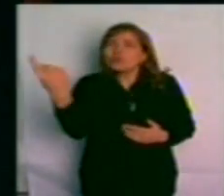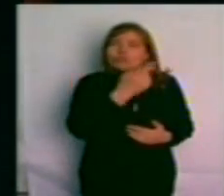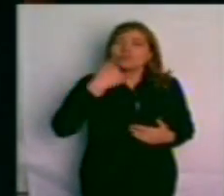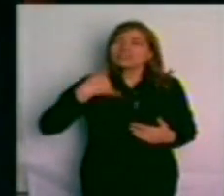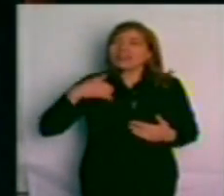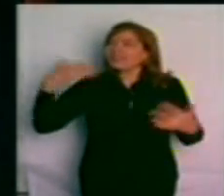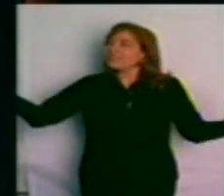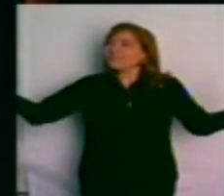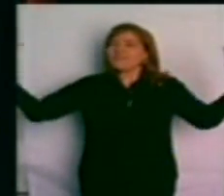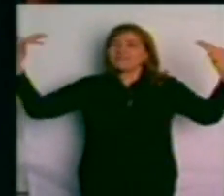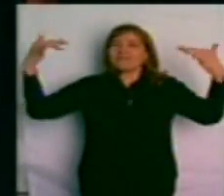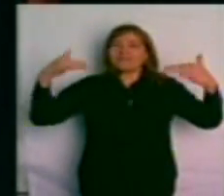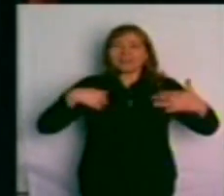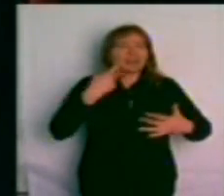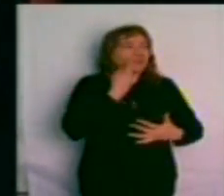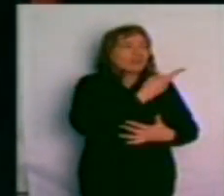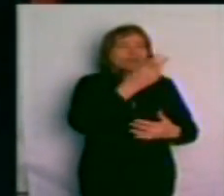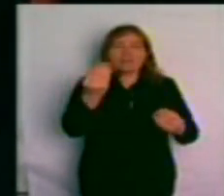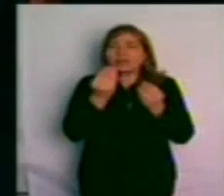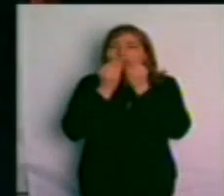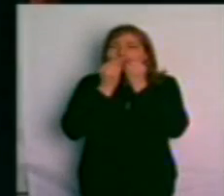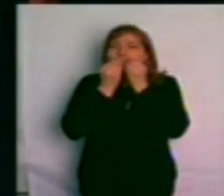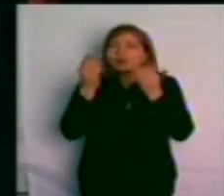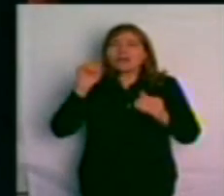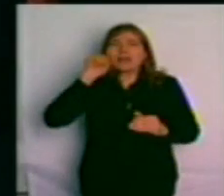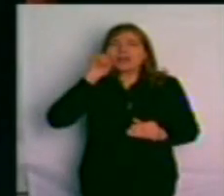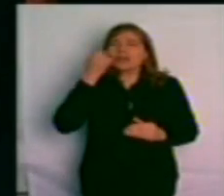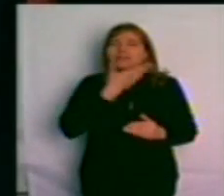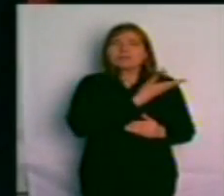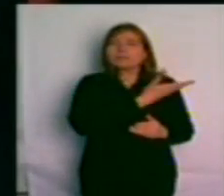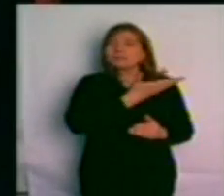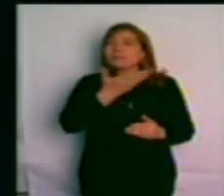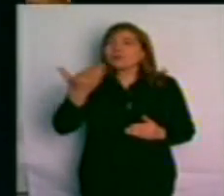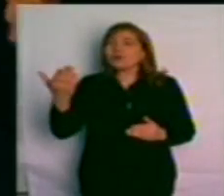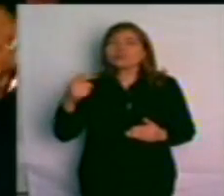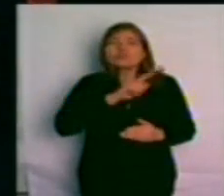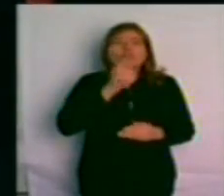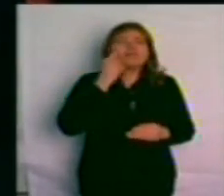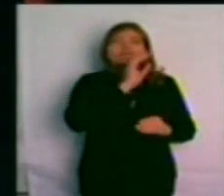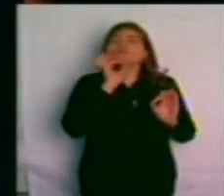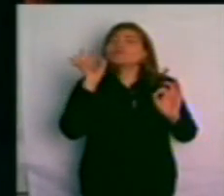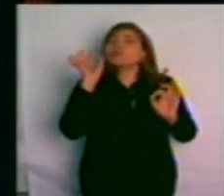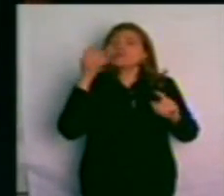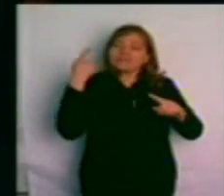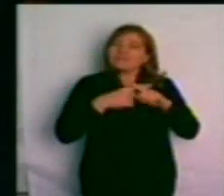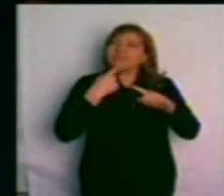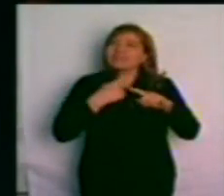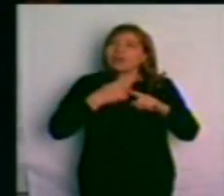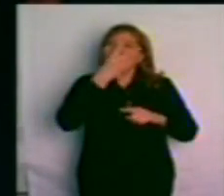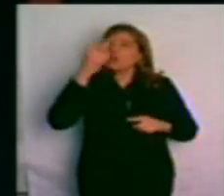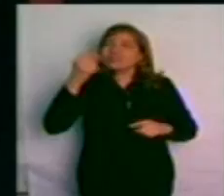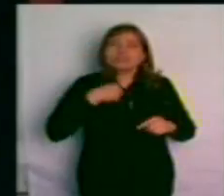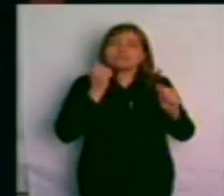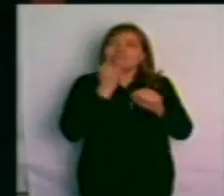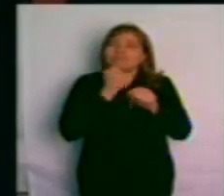esta verdadera maravilla que ya no es una conmemoración a lo que fuimos